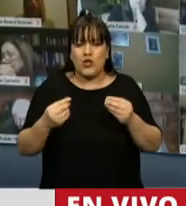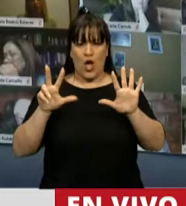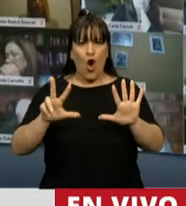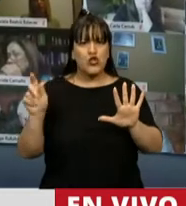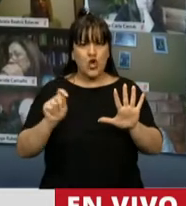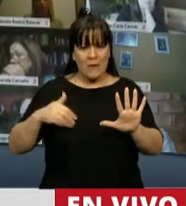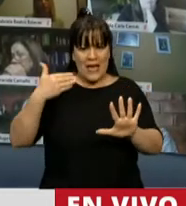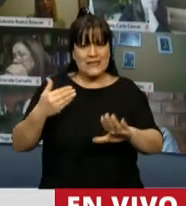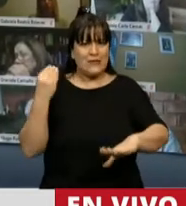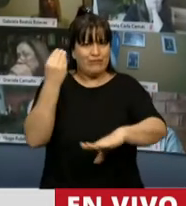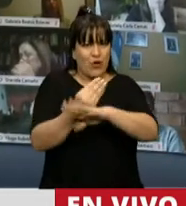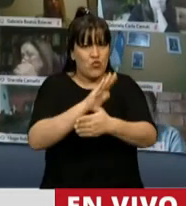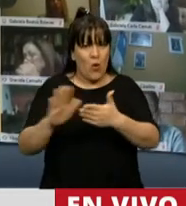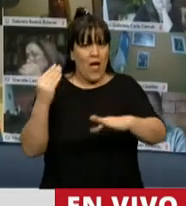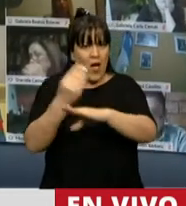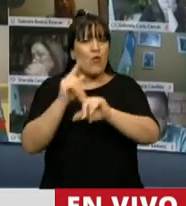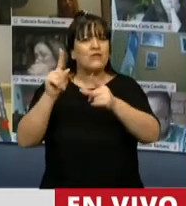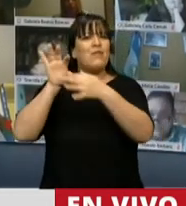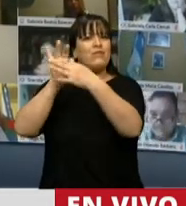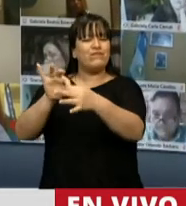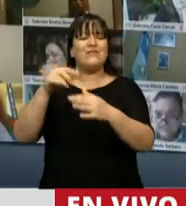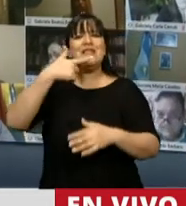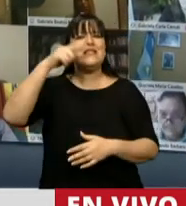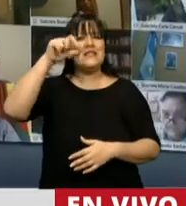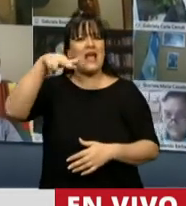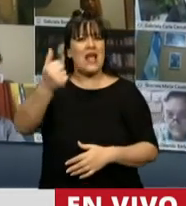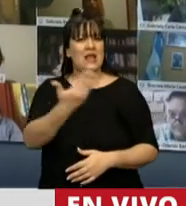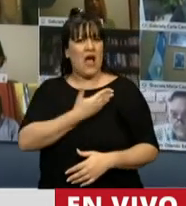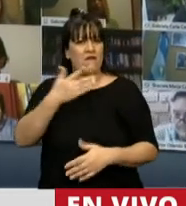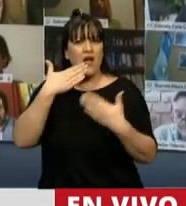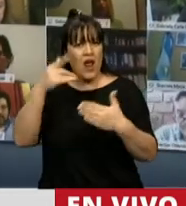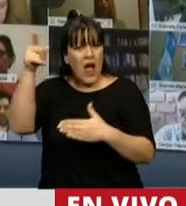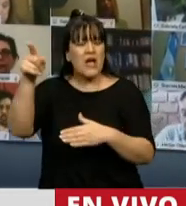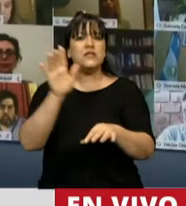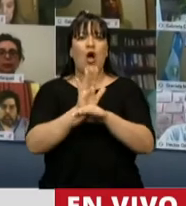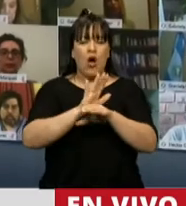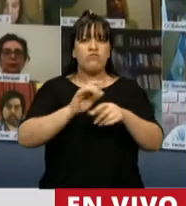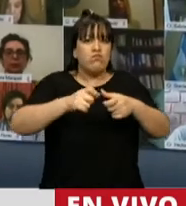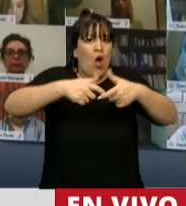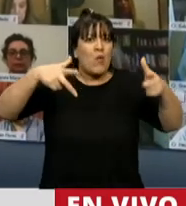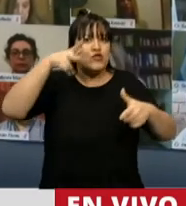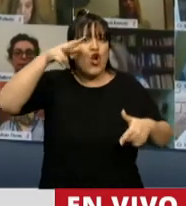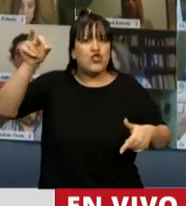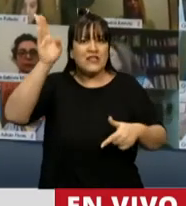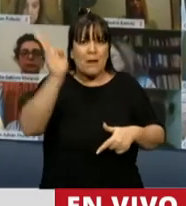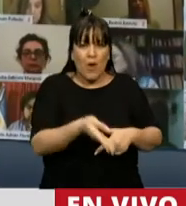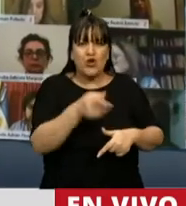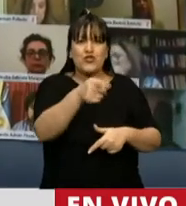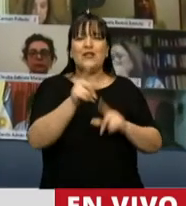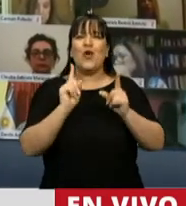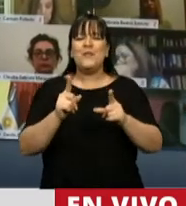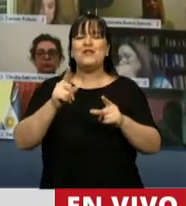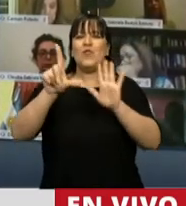gestión y a través de la CENAF ha aumentado en un 80% la cantidad de beneficiarios de la ley